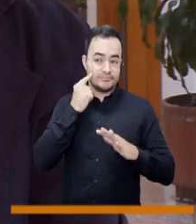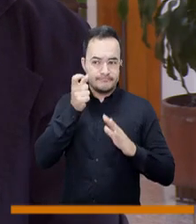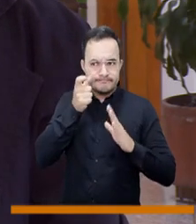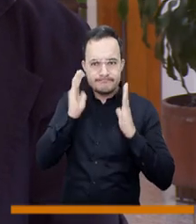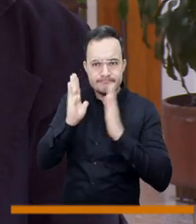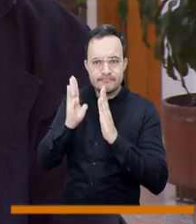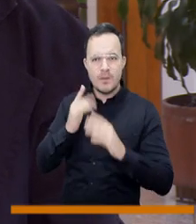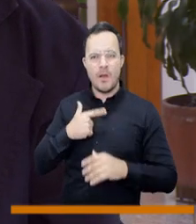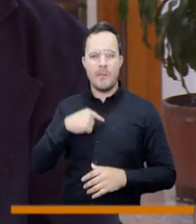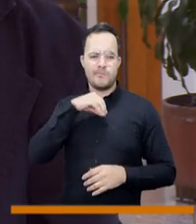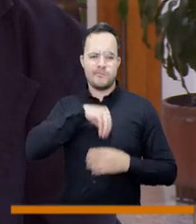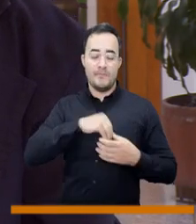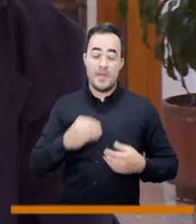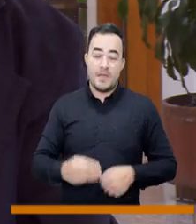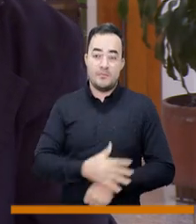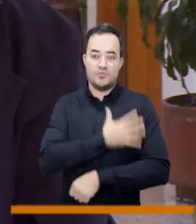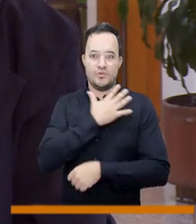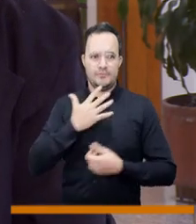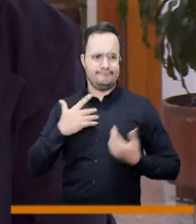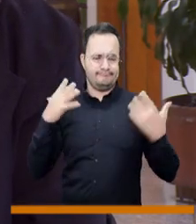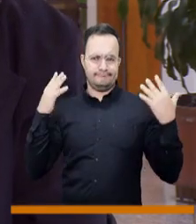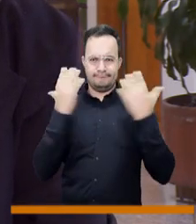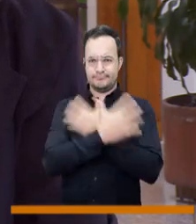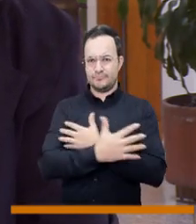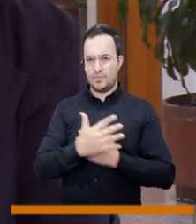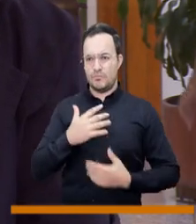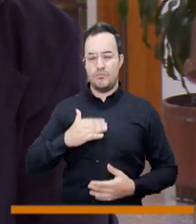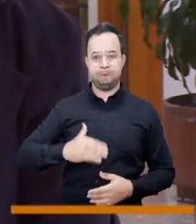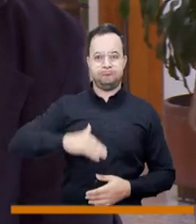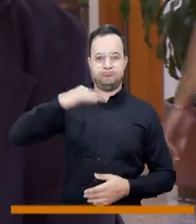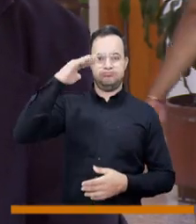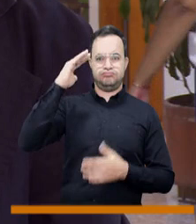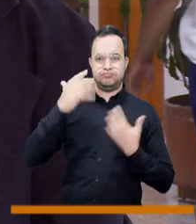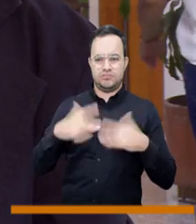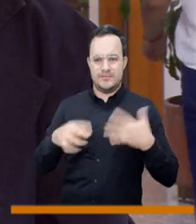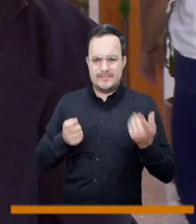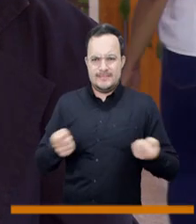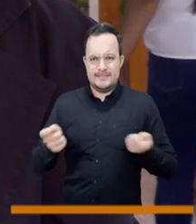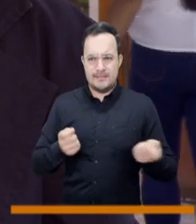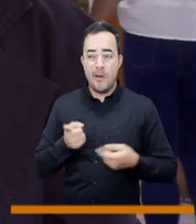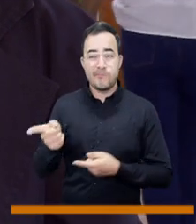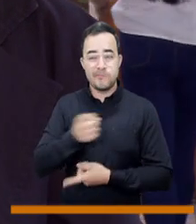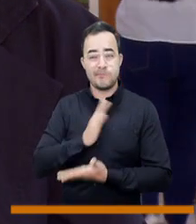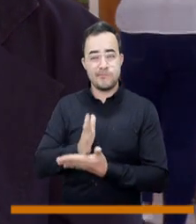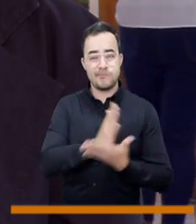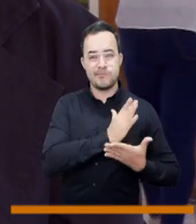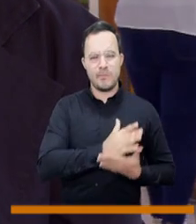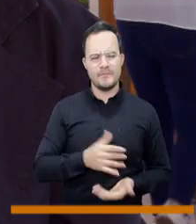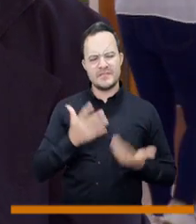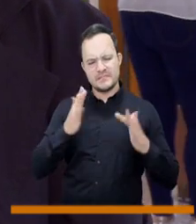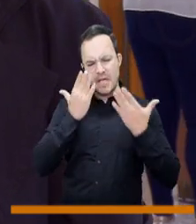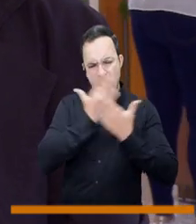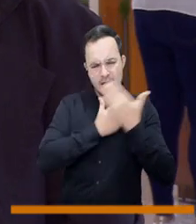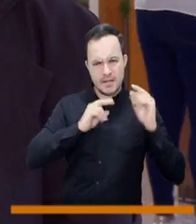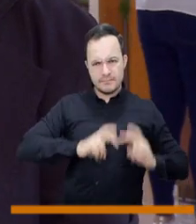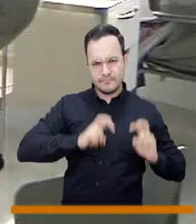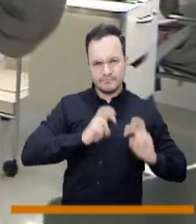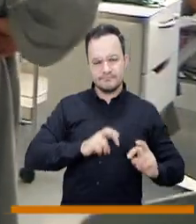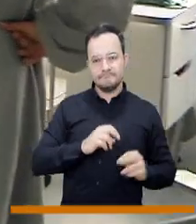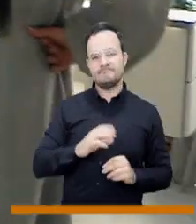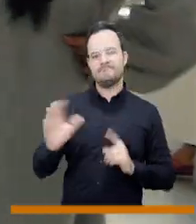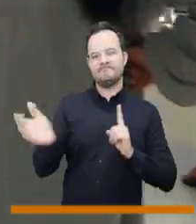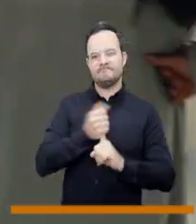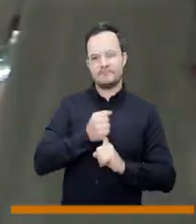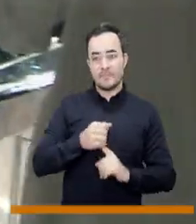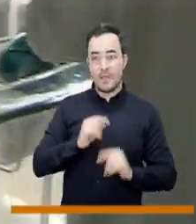tipo de duelo porque genera un impacto a nivel emocional sumamente alto en las usuarias que lo presentan. Y hay